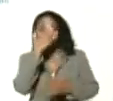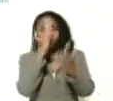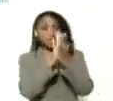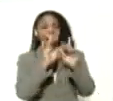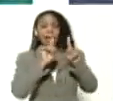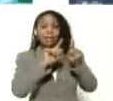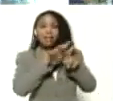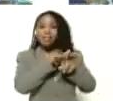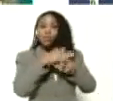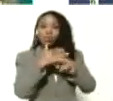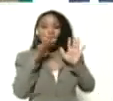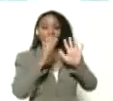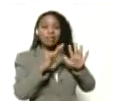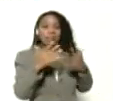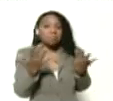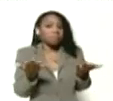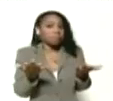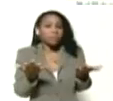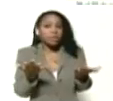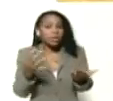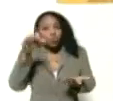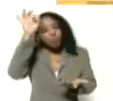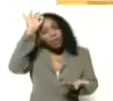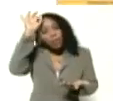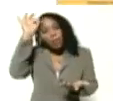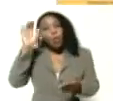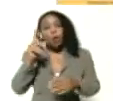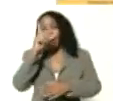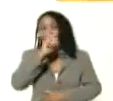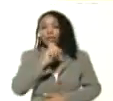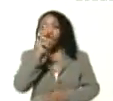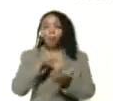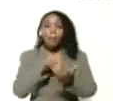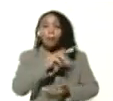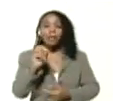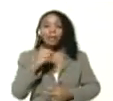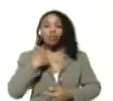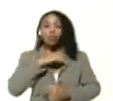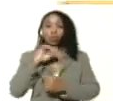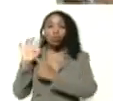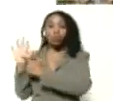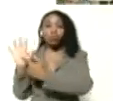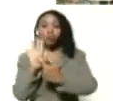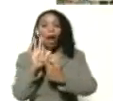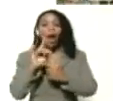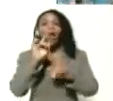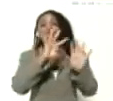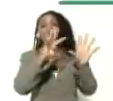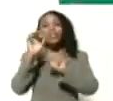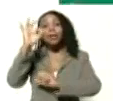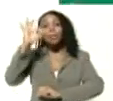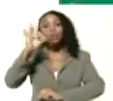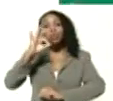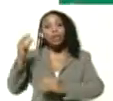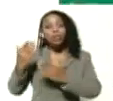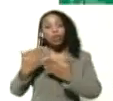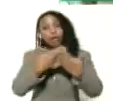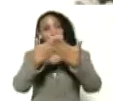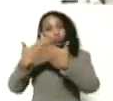una situación así. Cuando en el año 2020 nos estamos planteando superar el 90% de escolaridad.